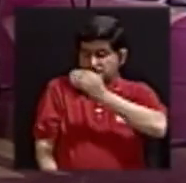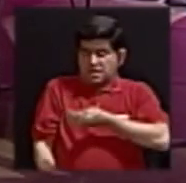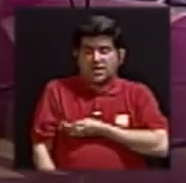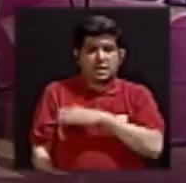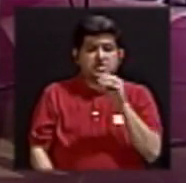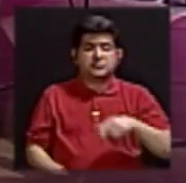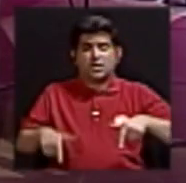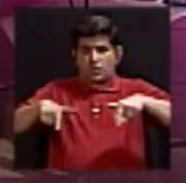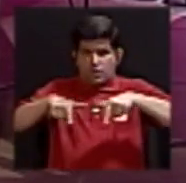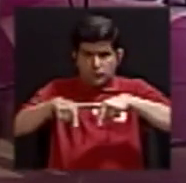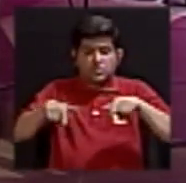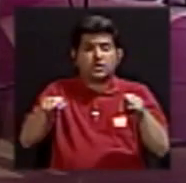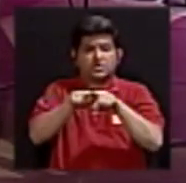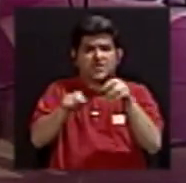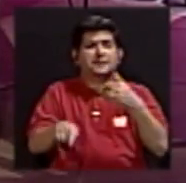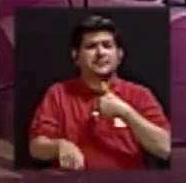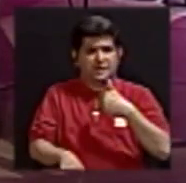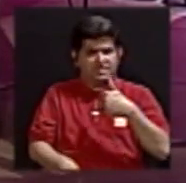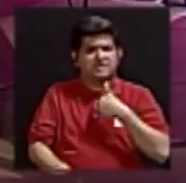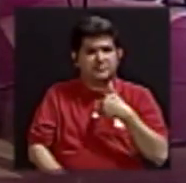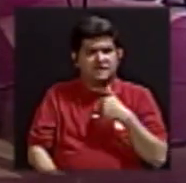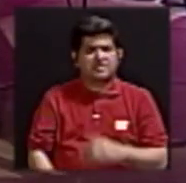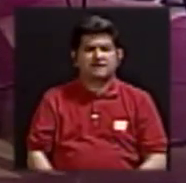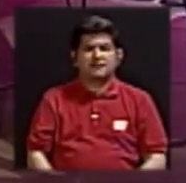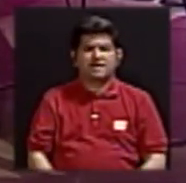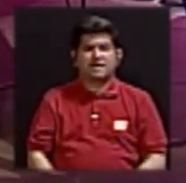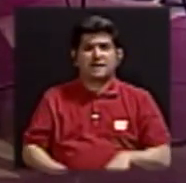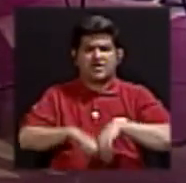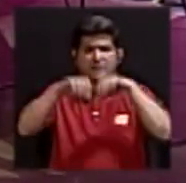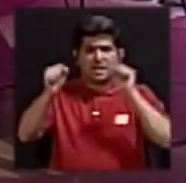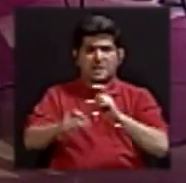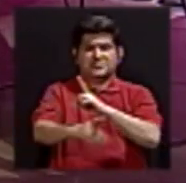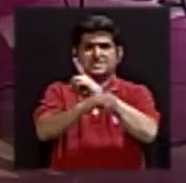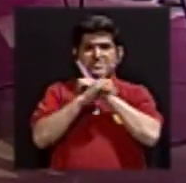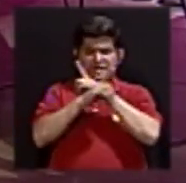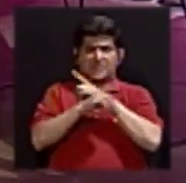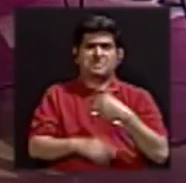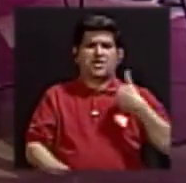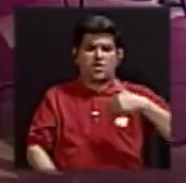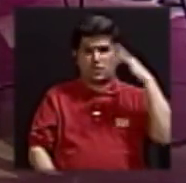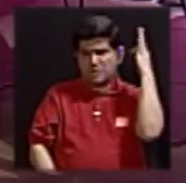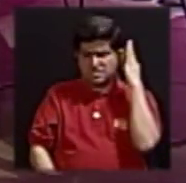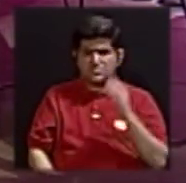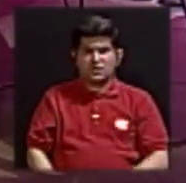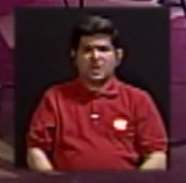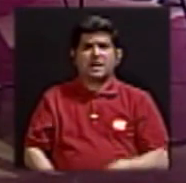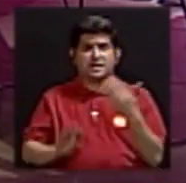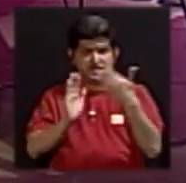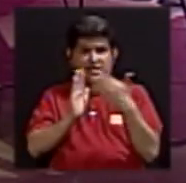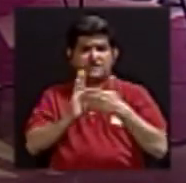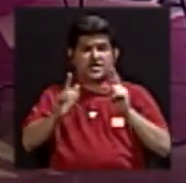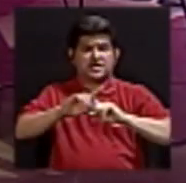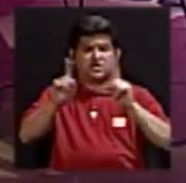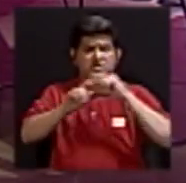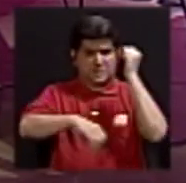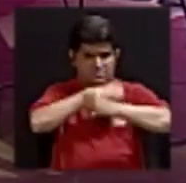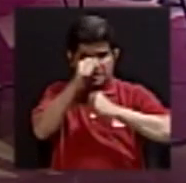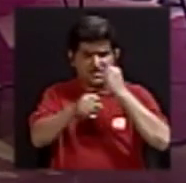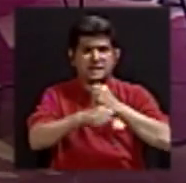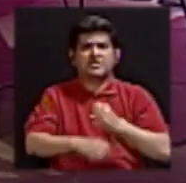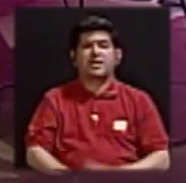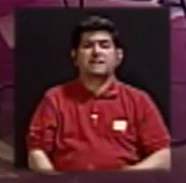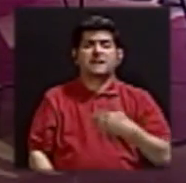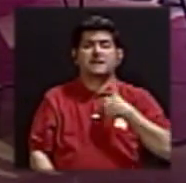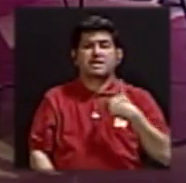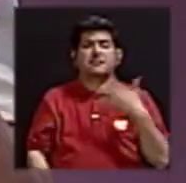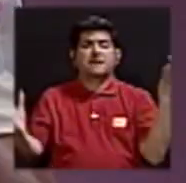cáncer de útero, sino que tenemos el sistema inmunológico en hombres y mujeres comprometidos en diferentes edades y tiene